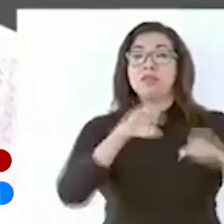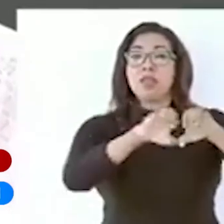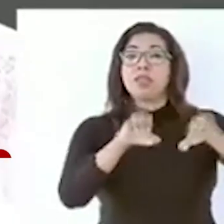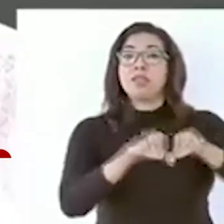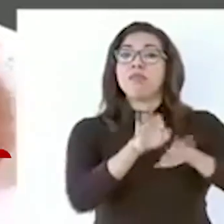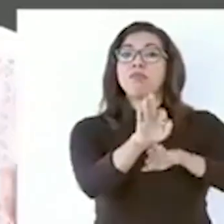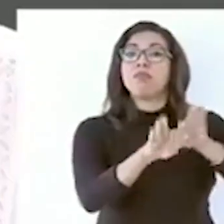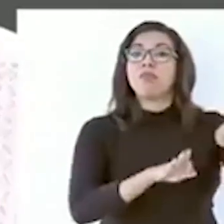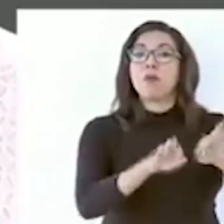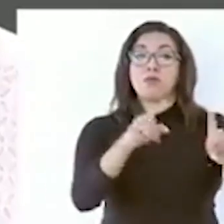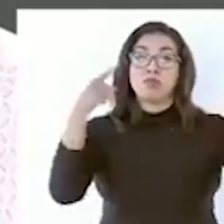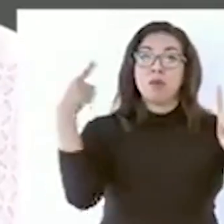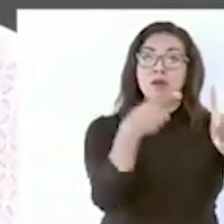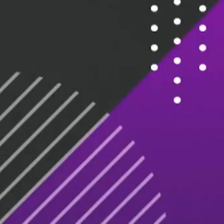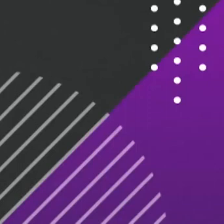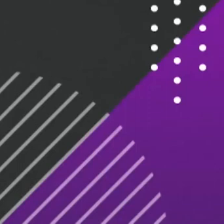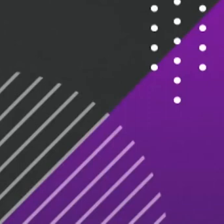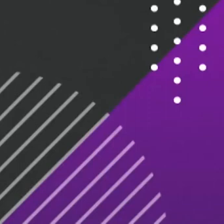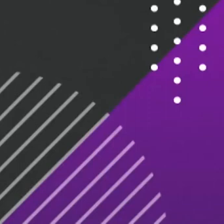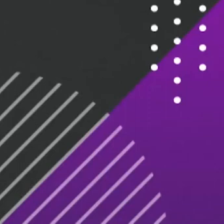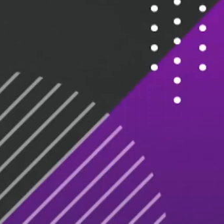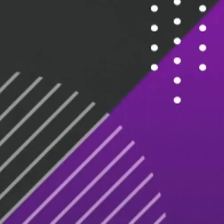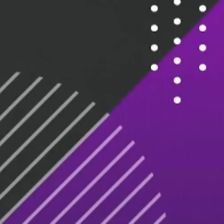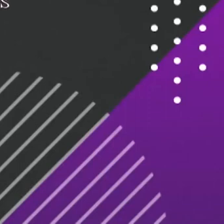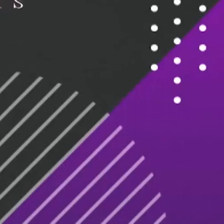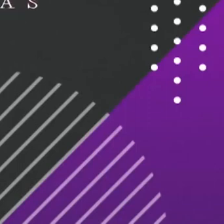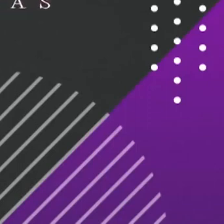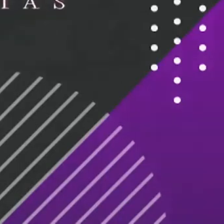resultados. Así lo hemos hecho. ¡Gracias!